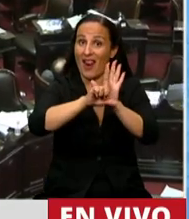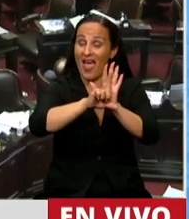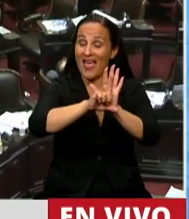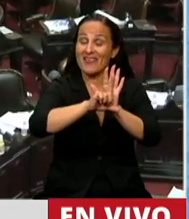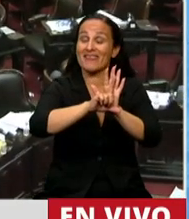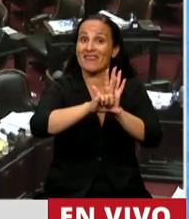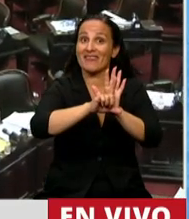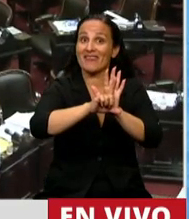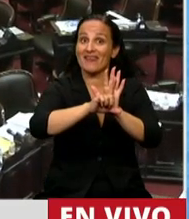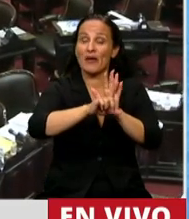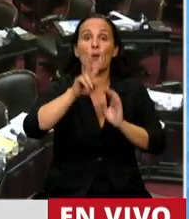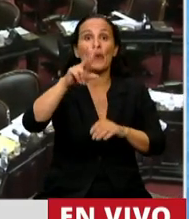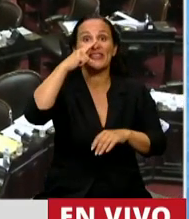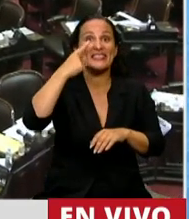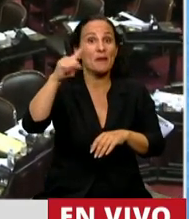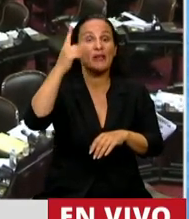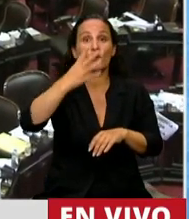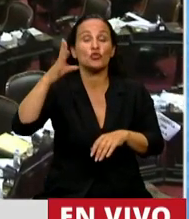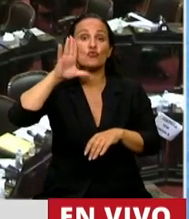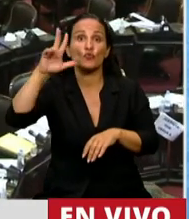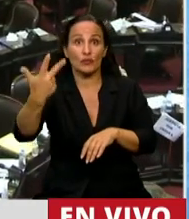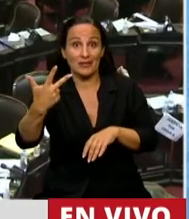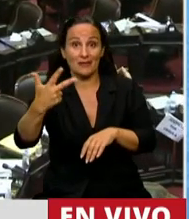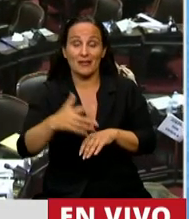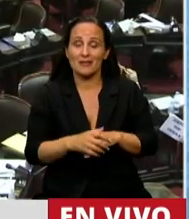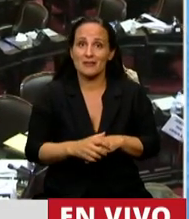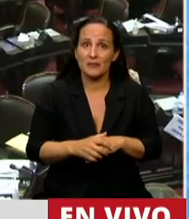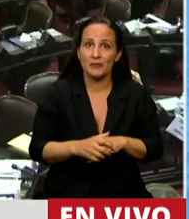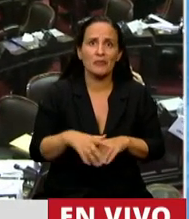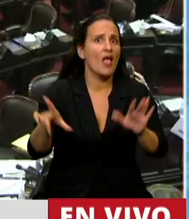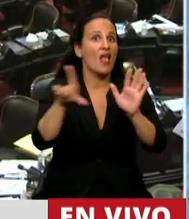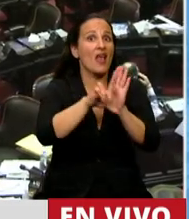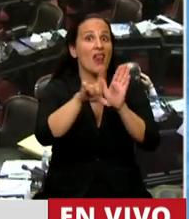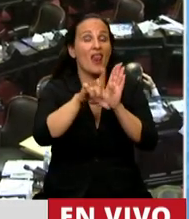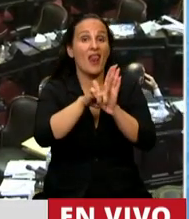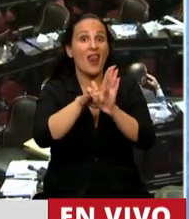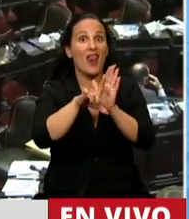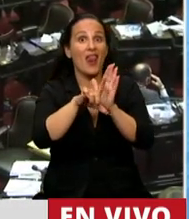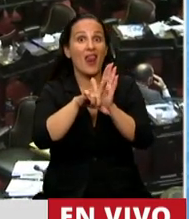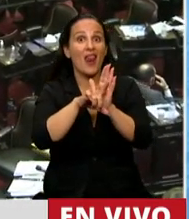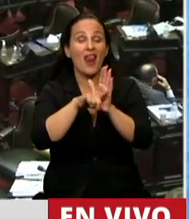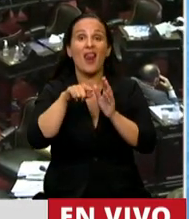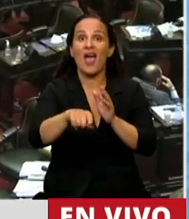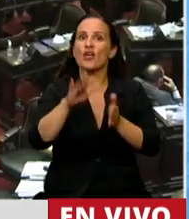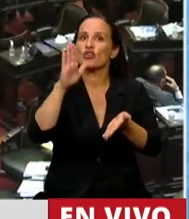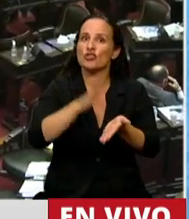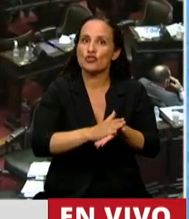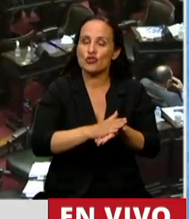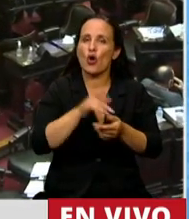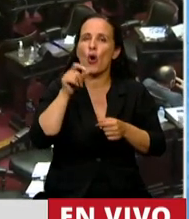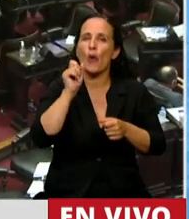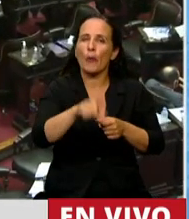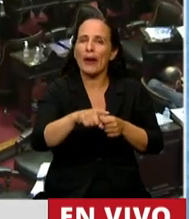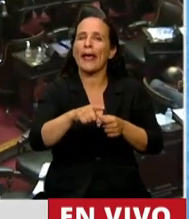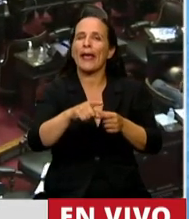la 27.453, que es la ley de regularización dominial